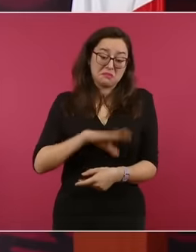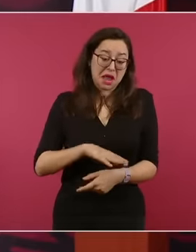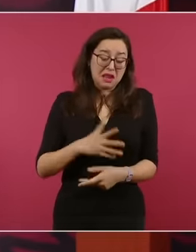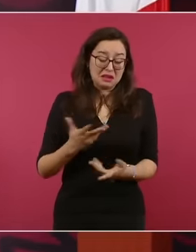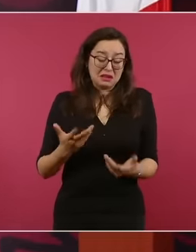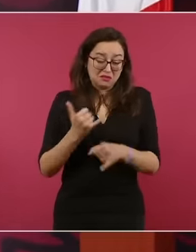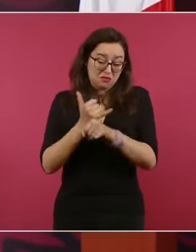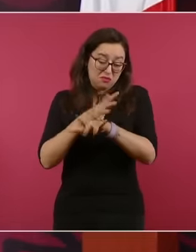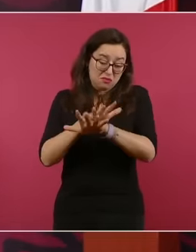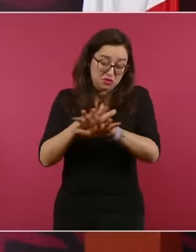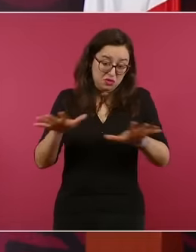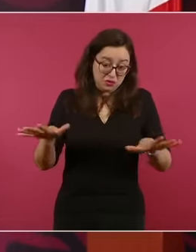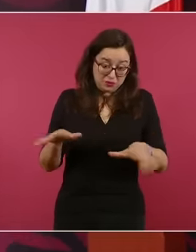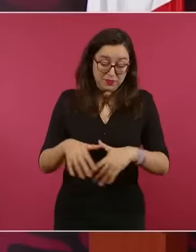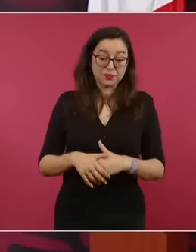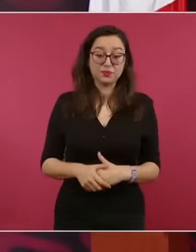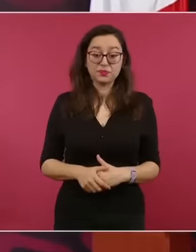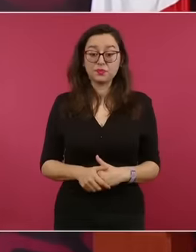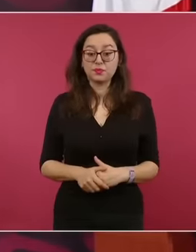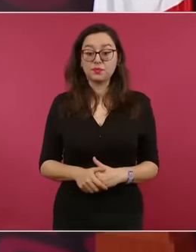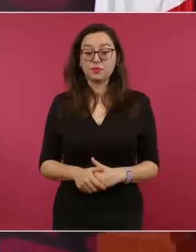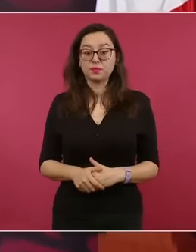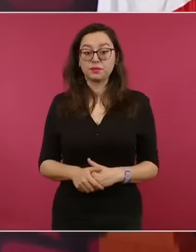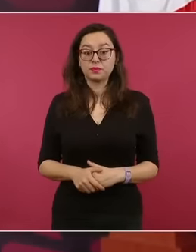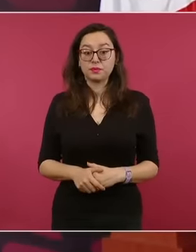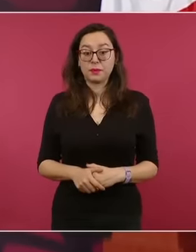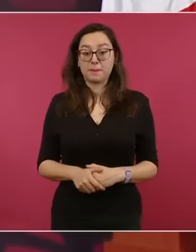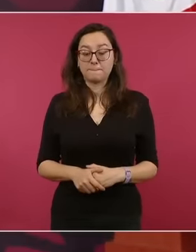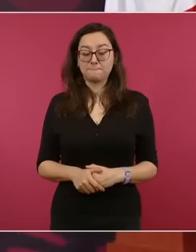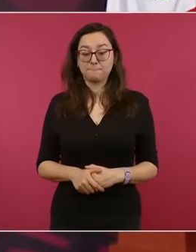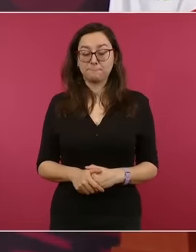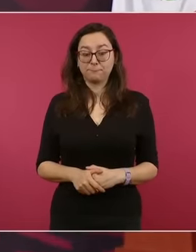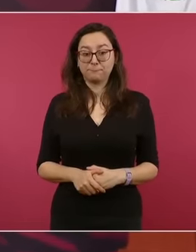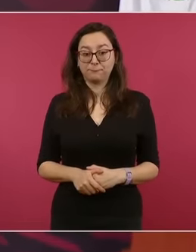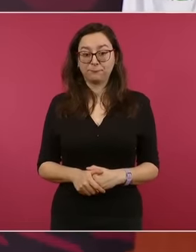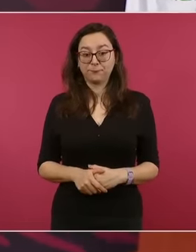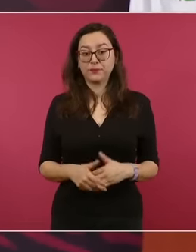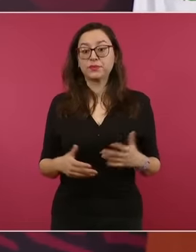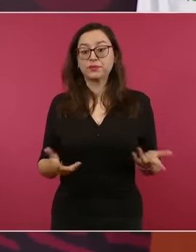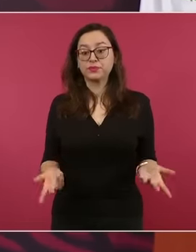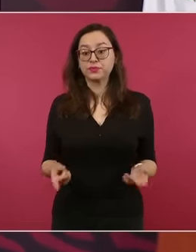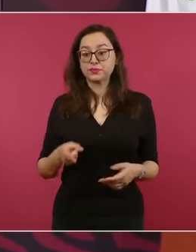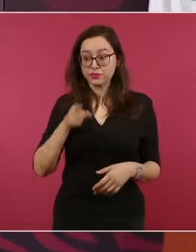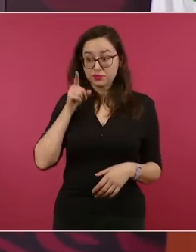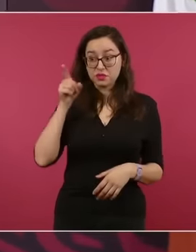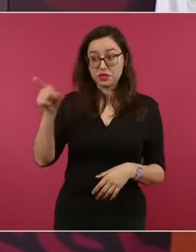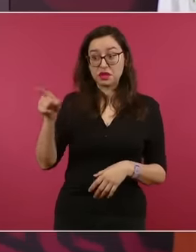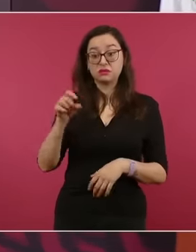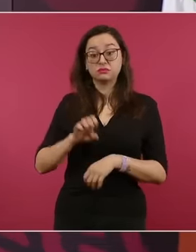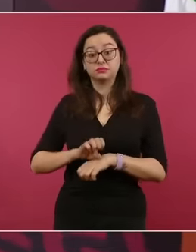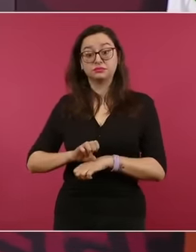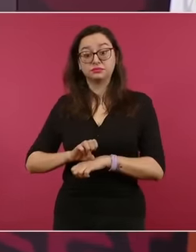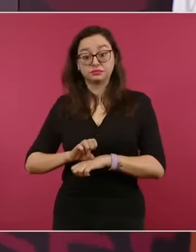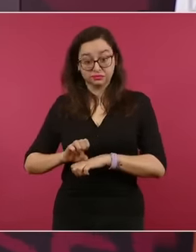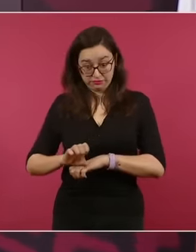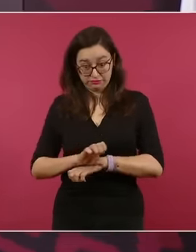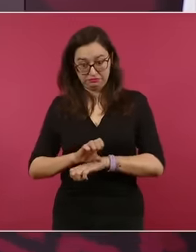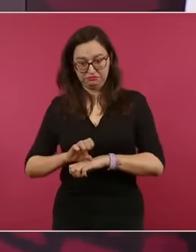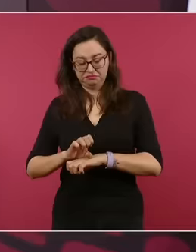decisión muy propagandística de